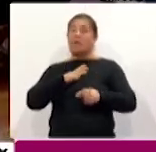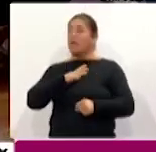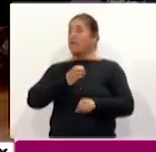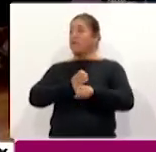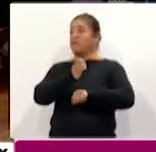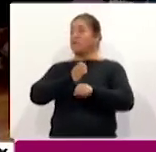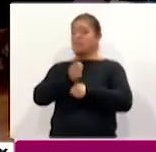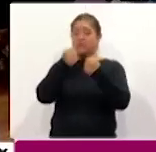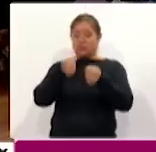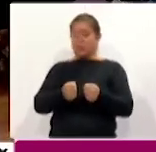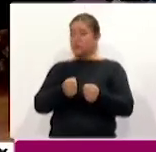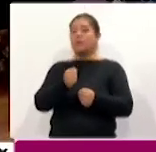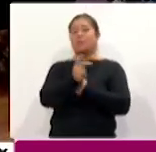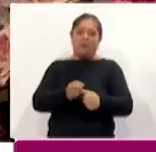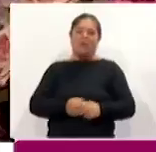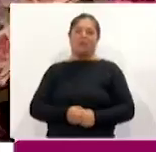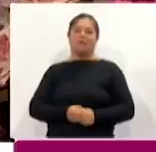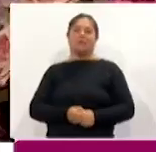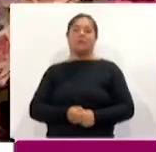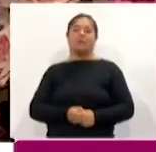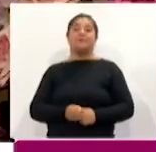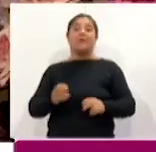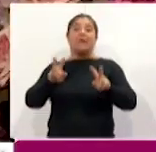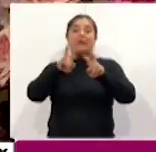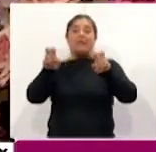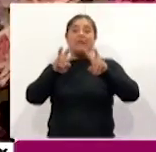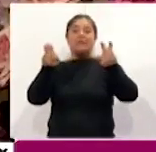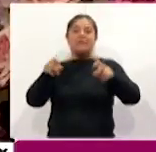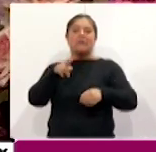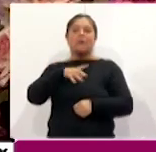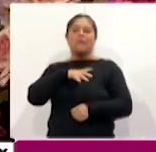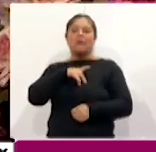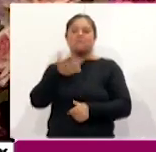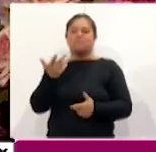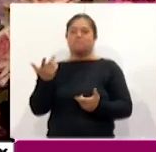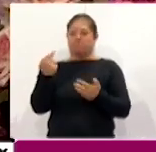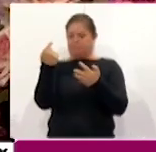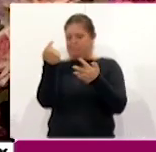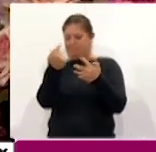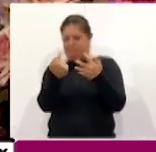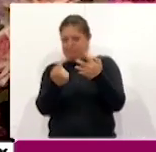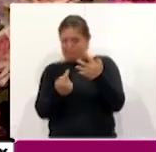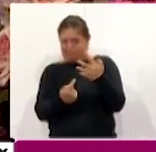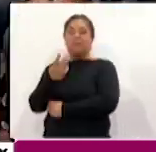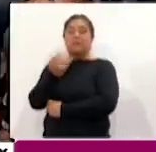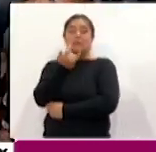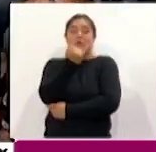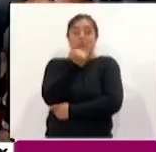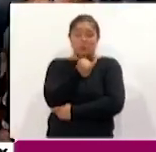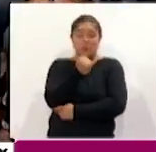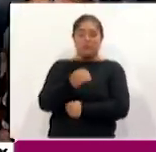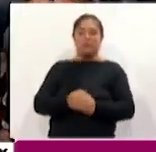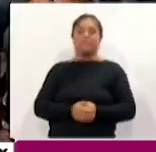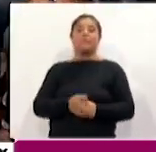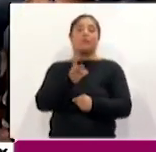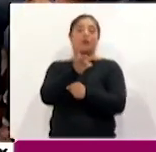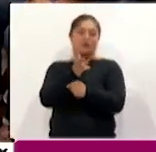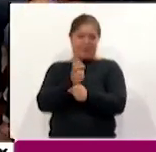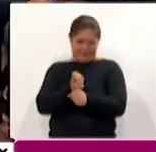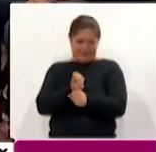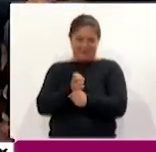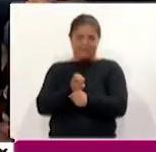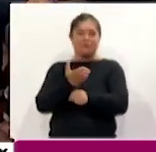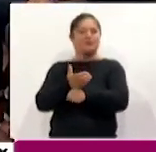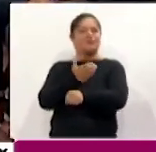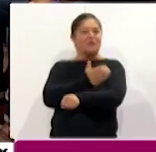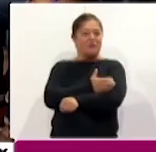En entrevista para Coracid Noticias, la gobernadora Lorena Cuellar Cisneros invitó a las y los tlaxcaltecas, así como visitantes nacionales e internacionales,